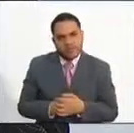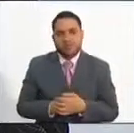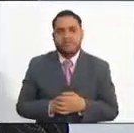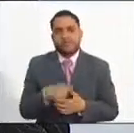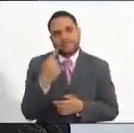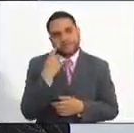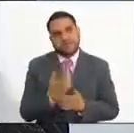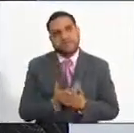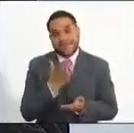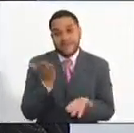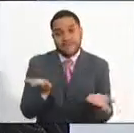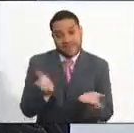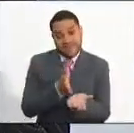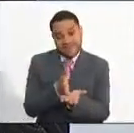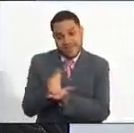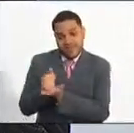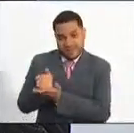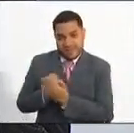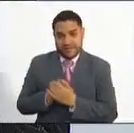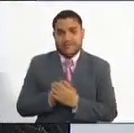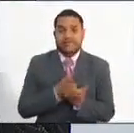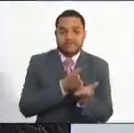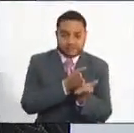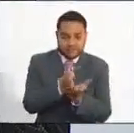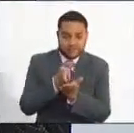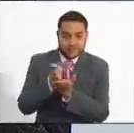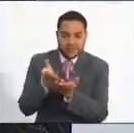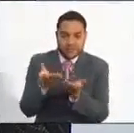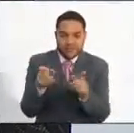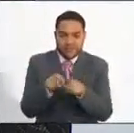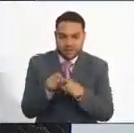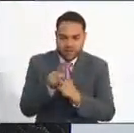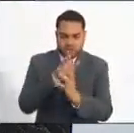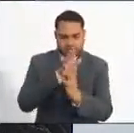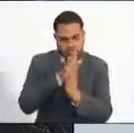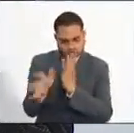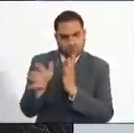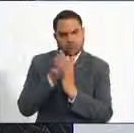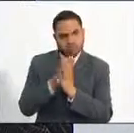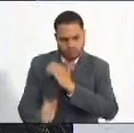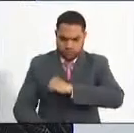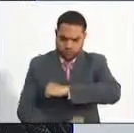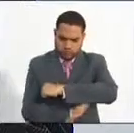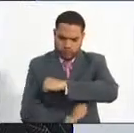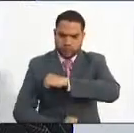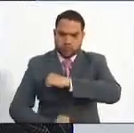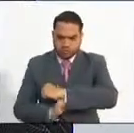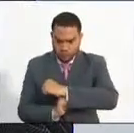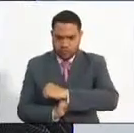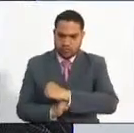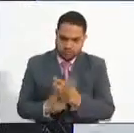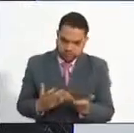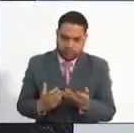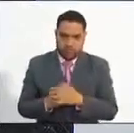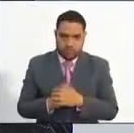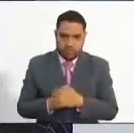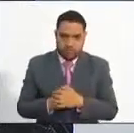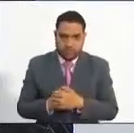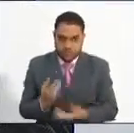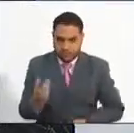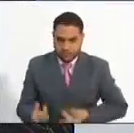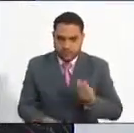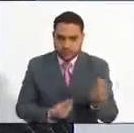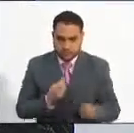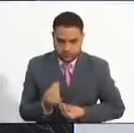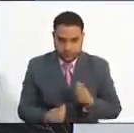carrera, que claramente es la información base para poder adelantar el concurso de méritos, se toma,